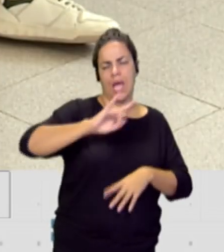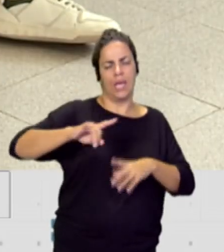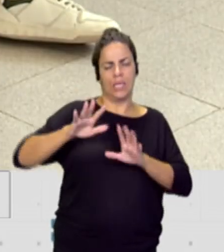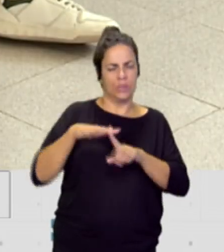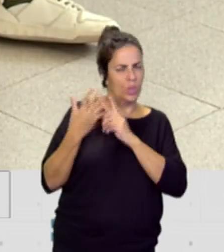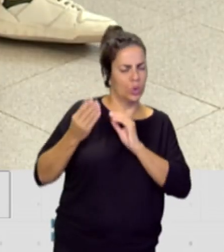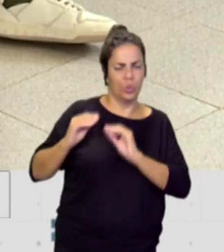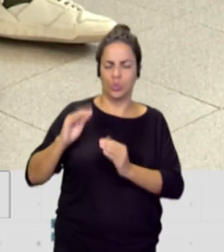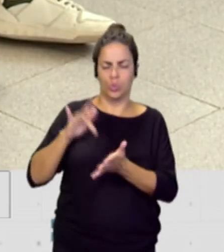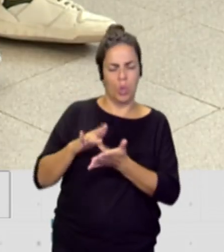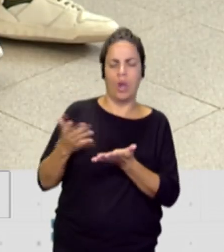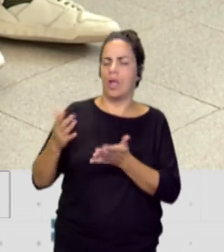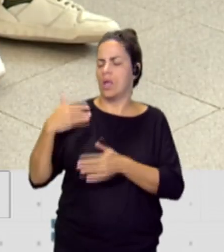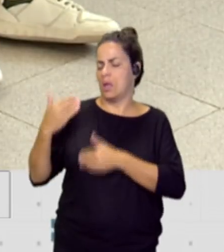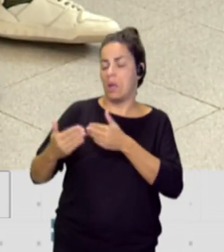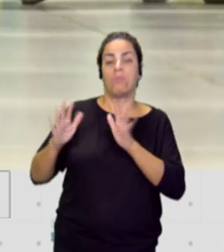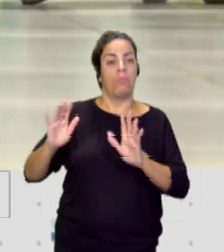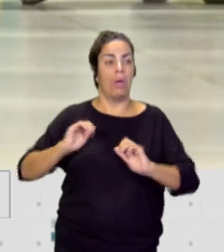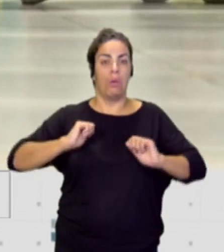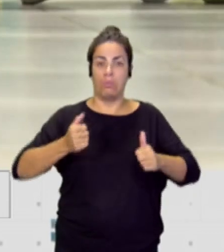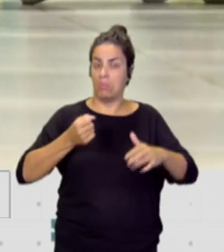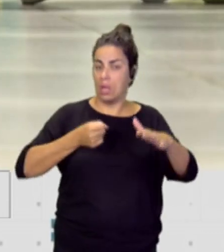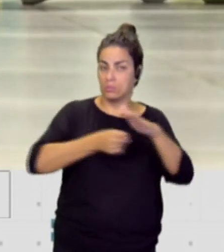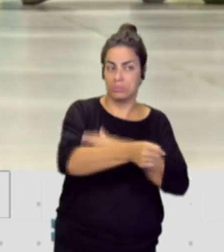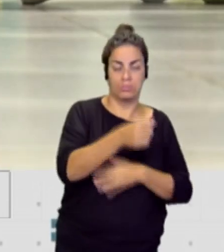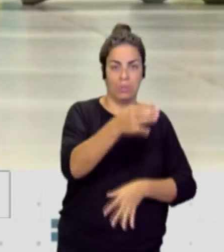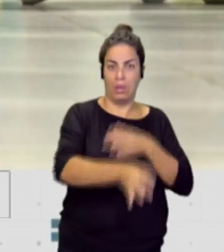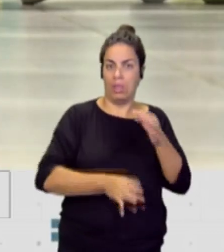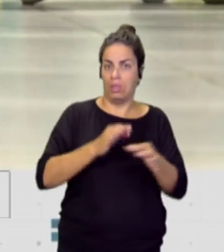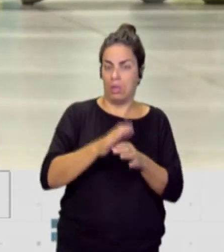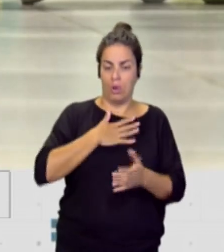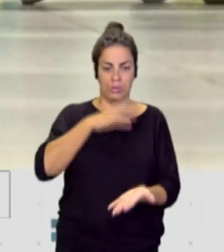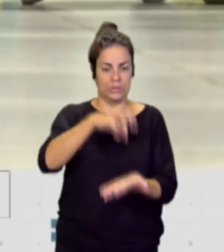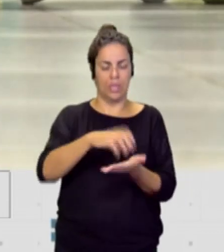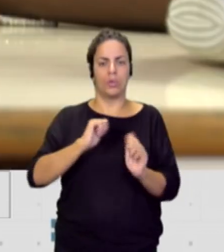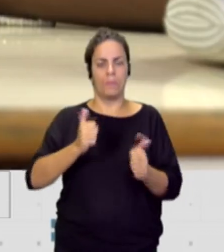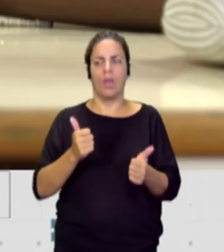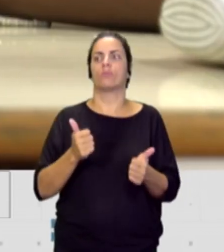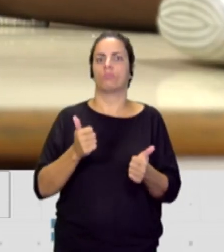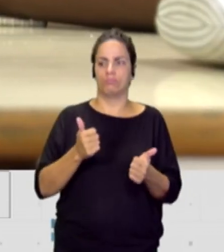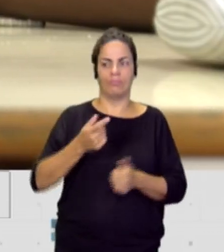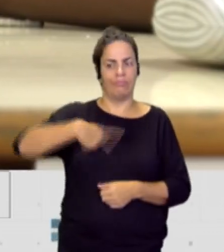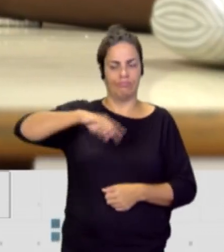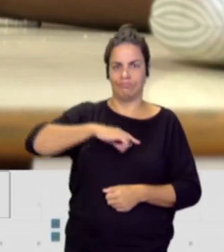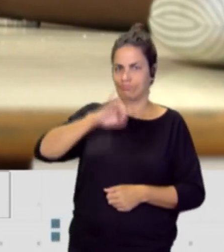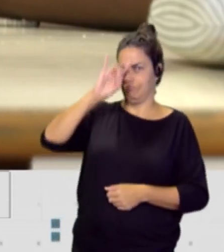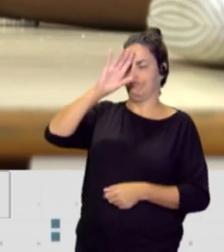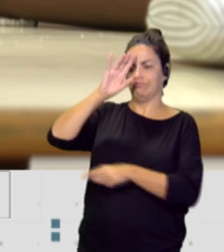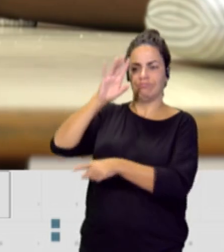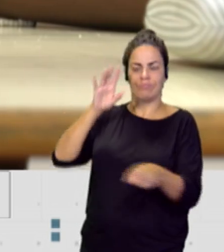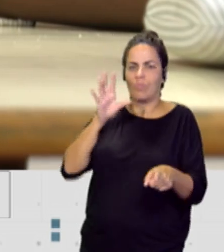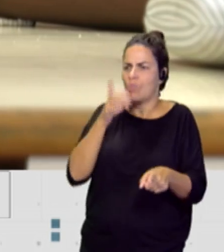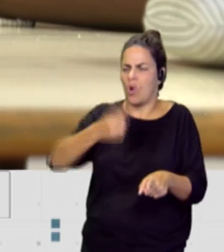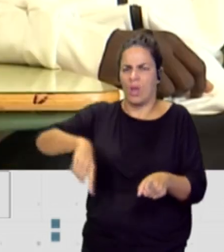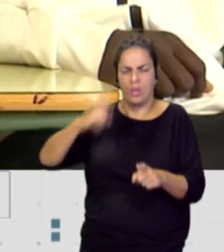Pero bueno, comienzan con nosotros y la verdad que nos sorprenden. Nos sorprenden por su dedicación, por su